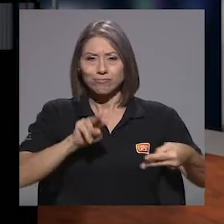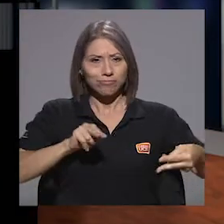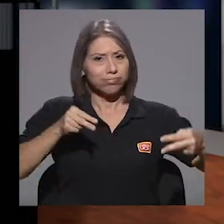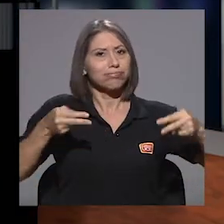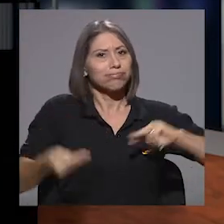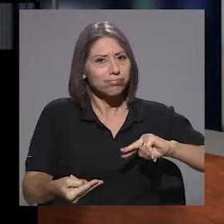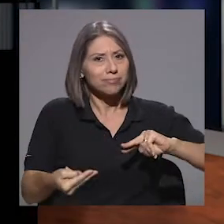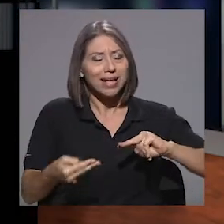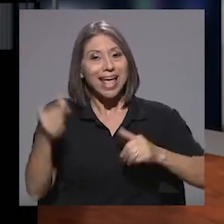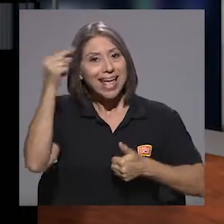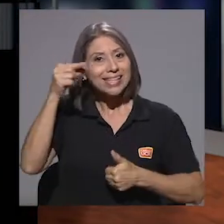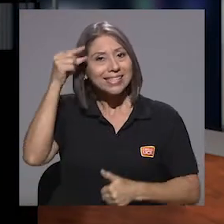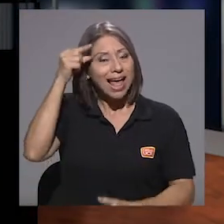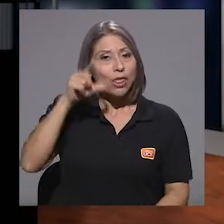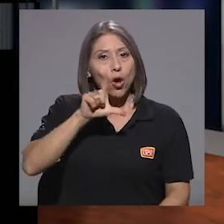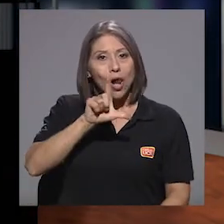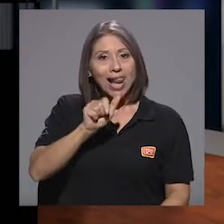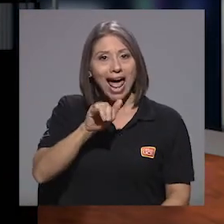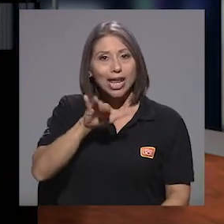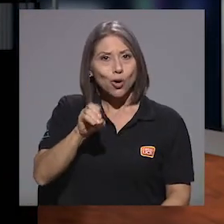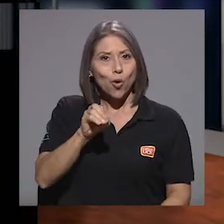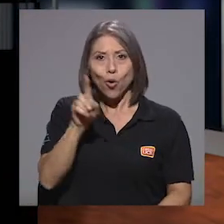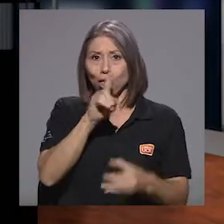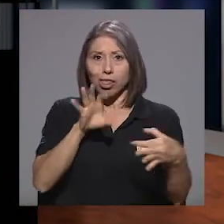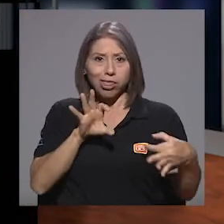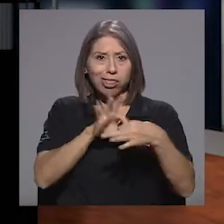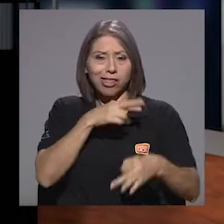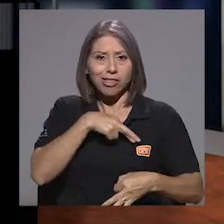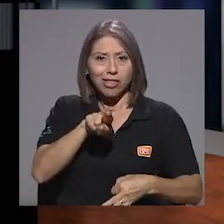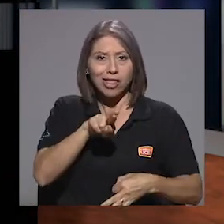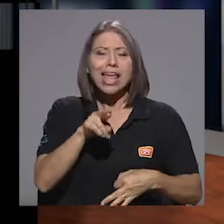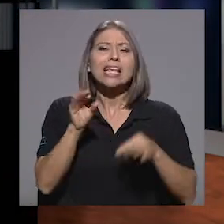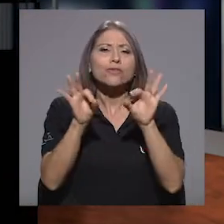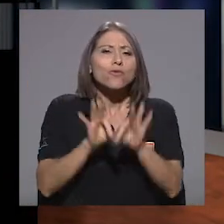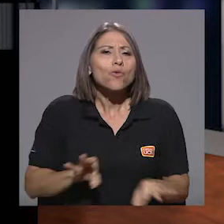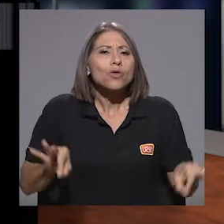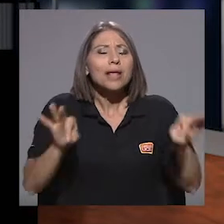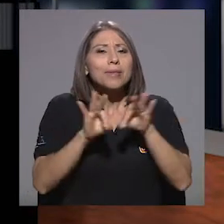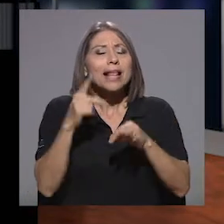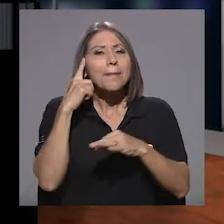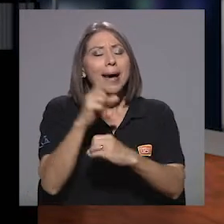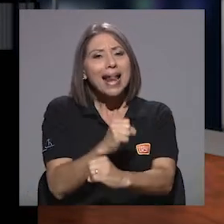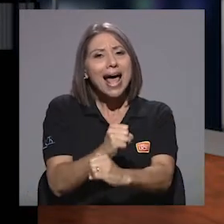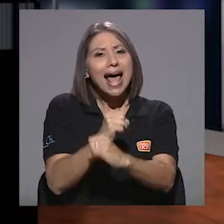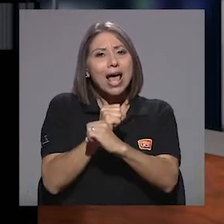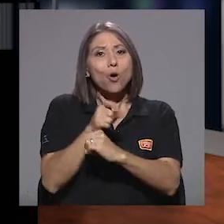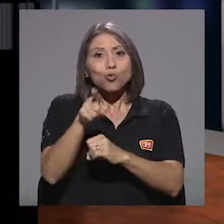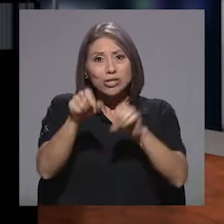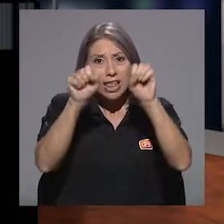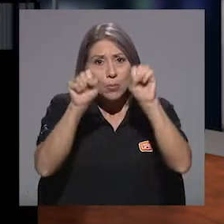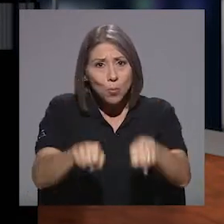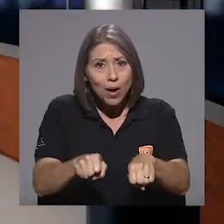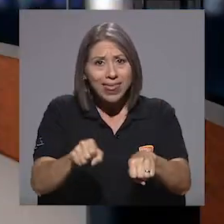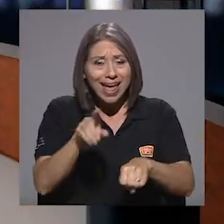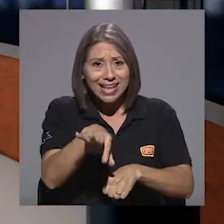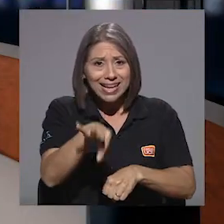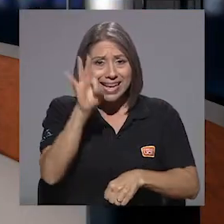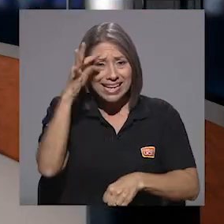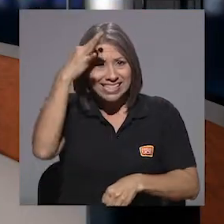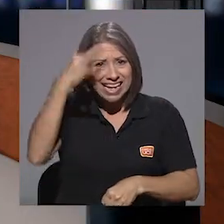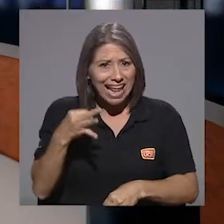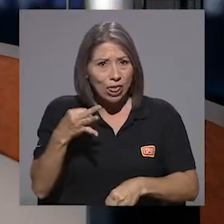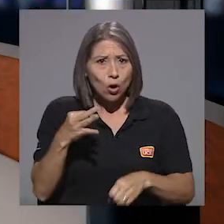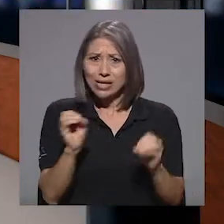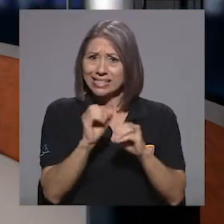Un Estado laico es fundamental para garantizar que usted pueda, sin ningún tipo de presión, elegir su credo o